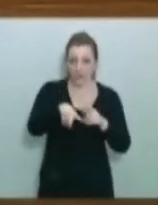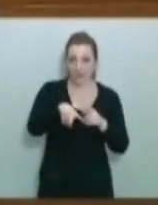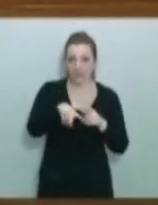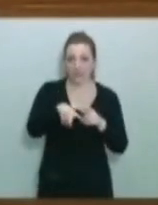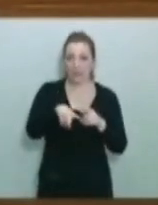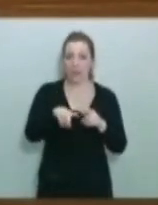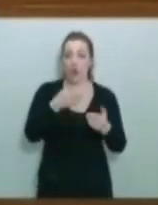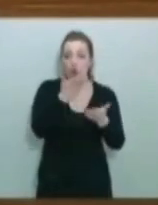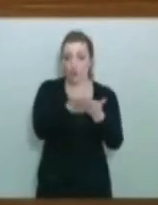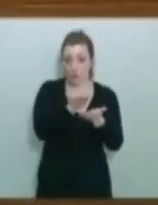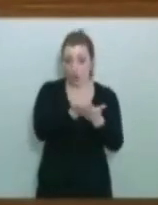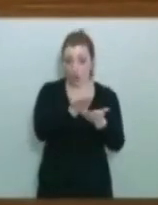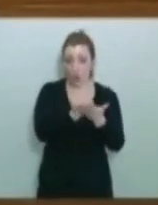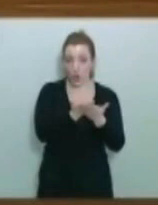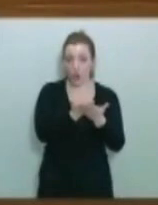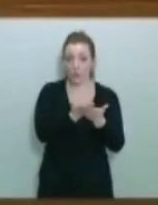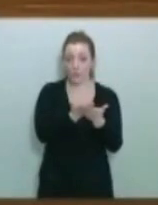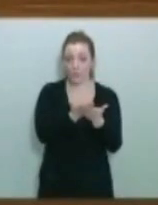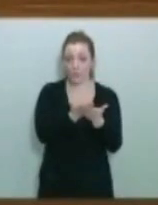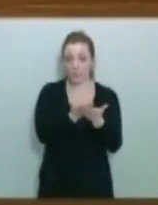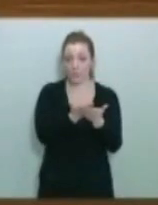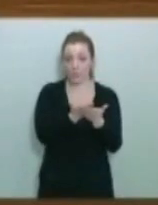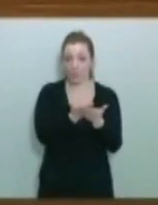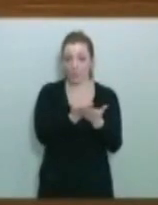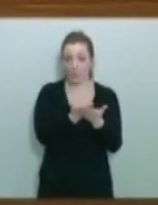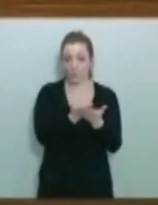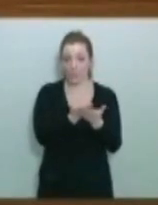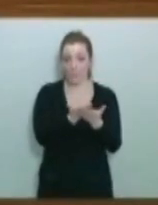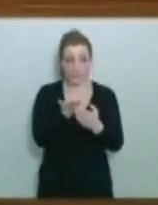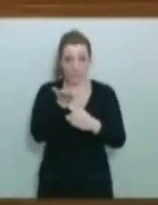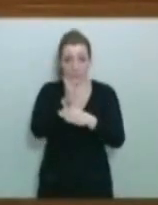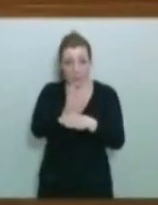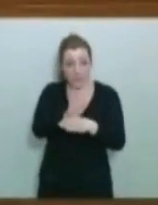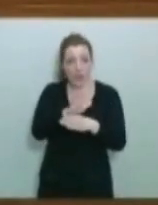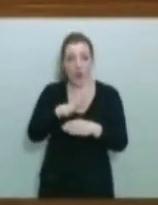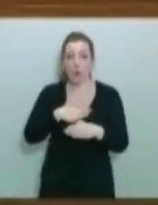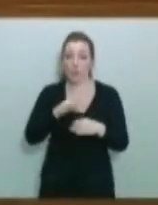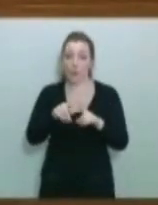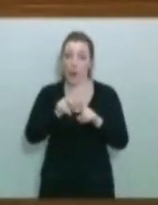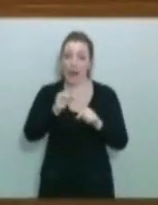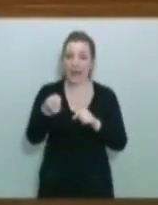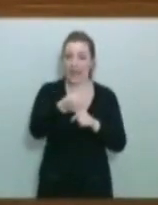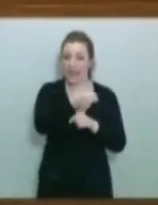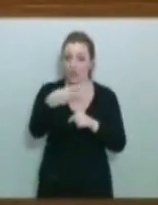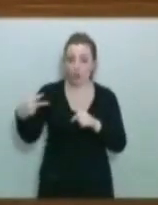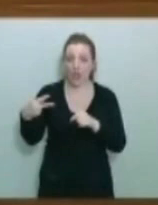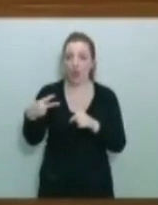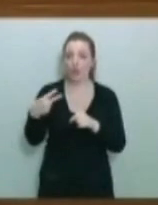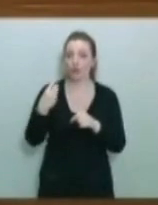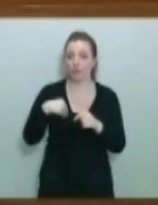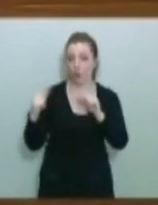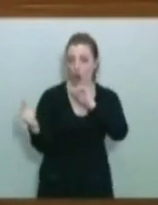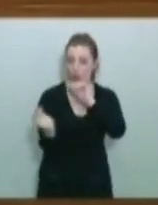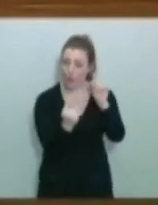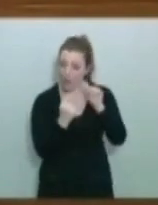a una moción en la cual se puedan sacar los resultados de ese debate.